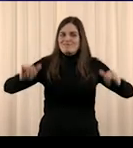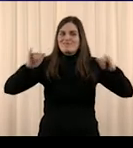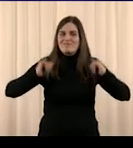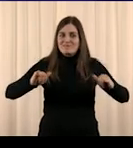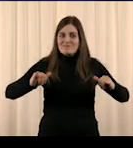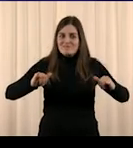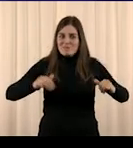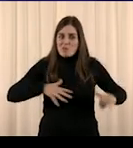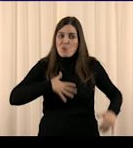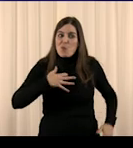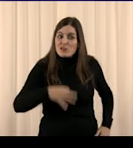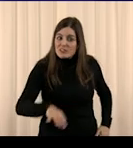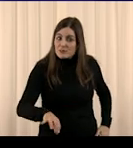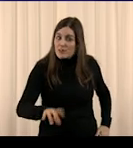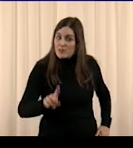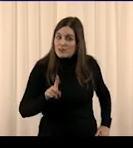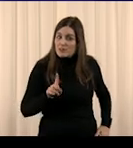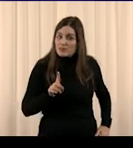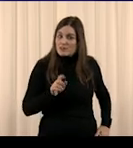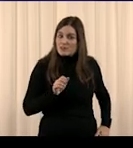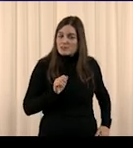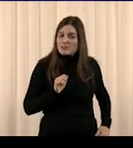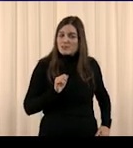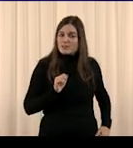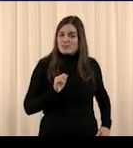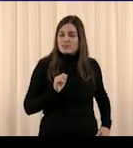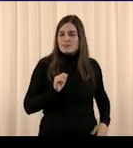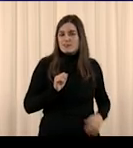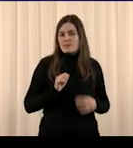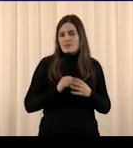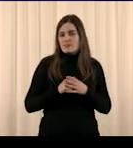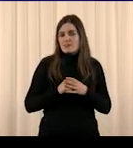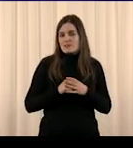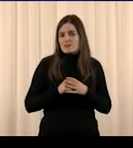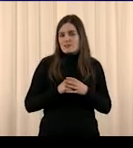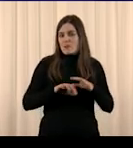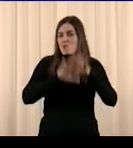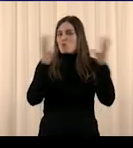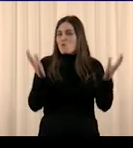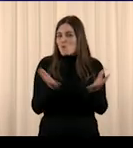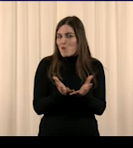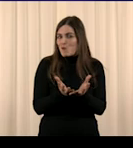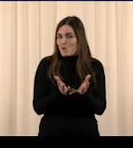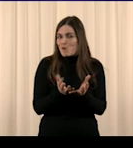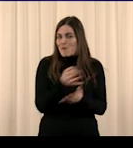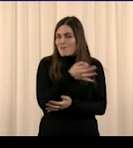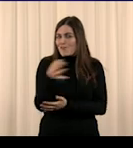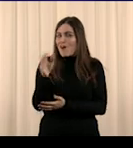¿Puede haber un mundo semejante?